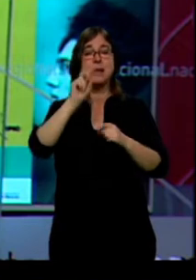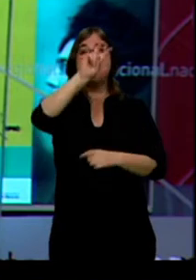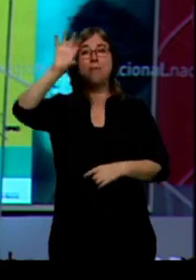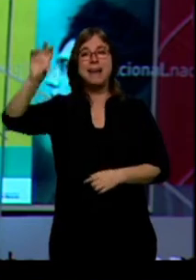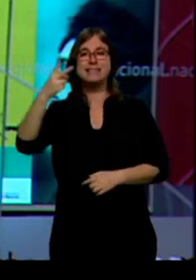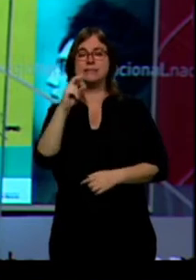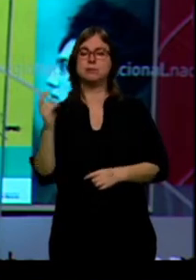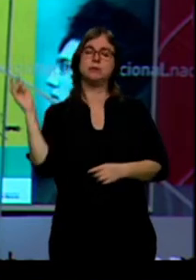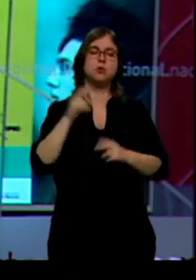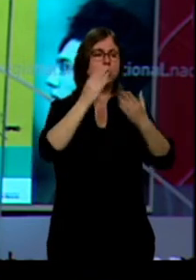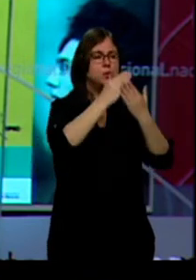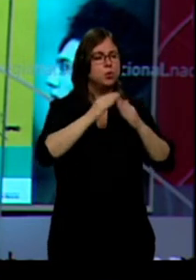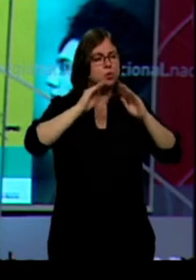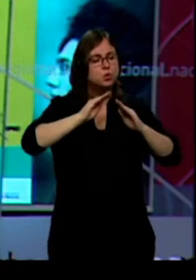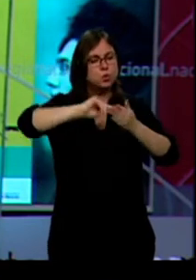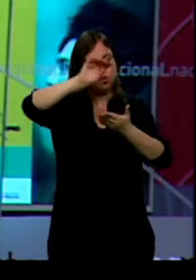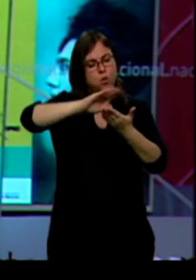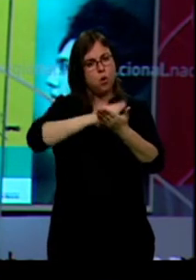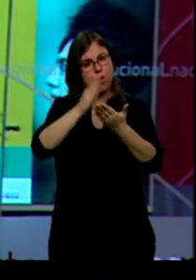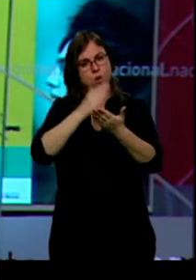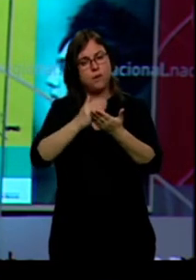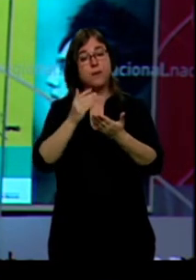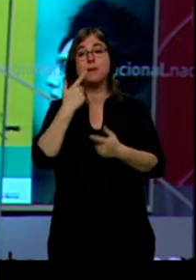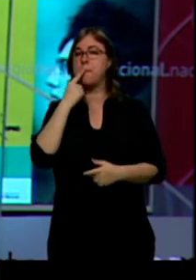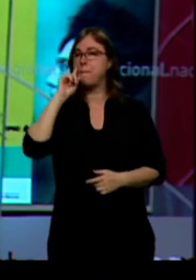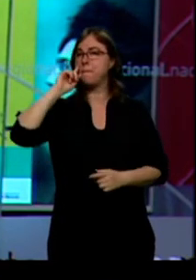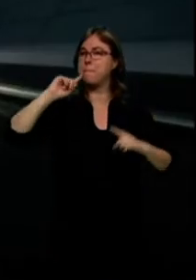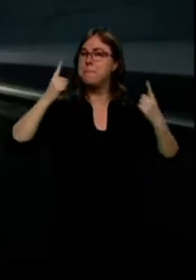considerado el máximo representante de la generación perdida.